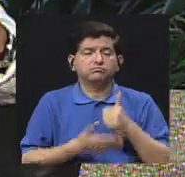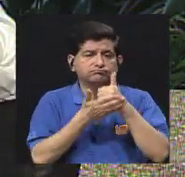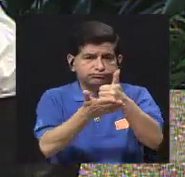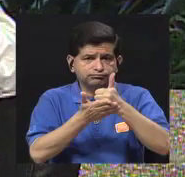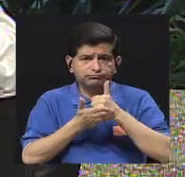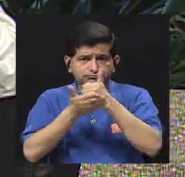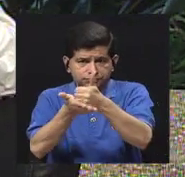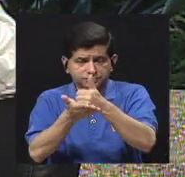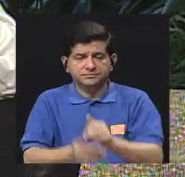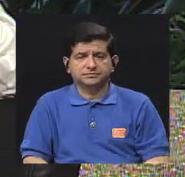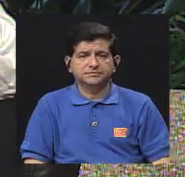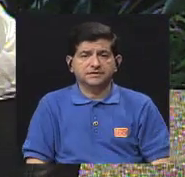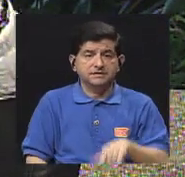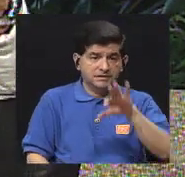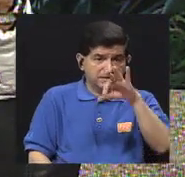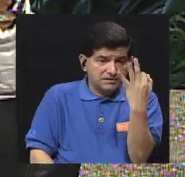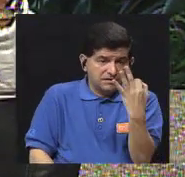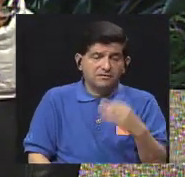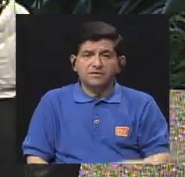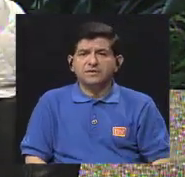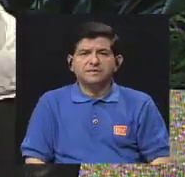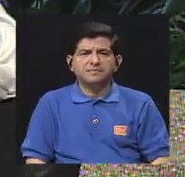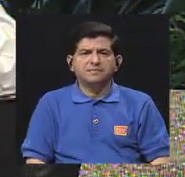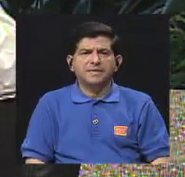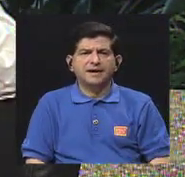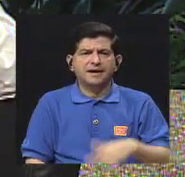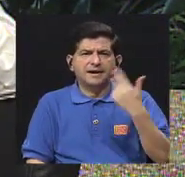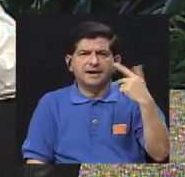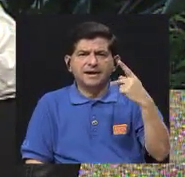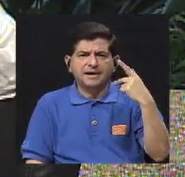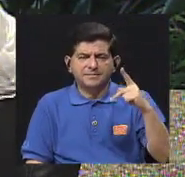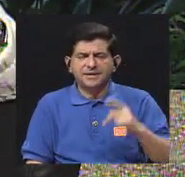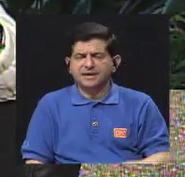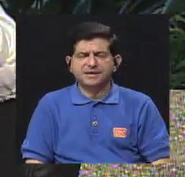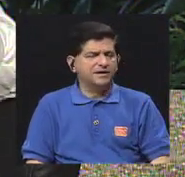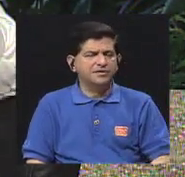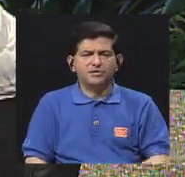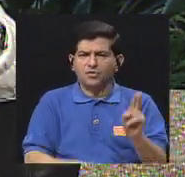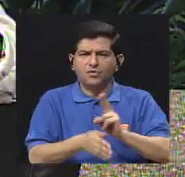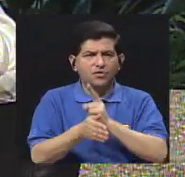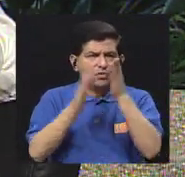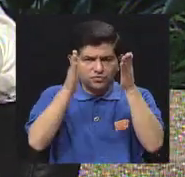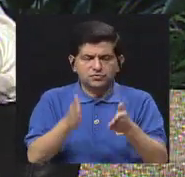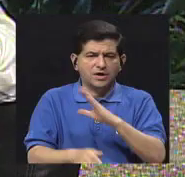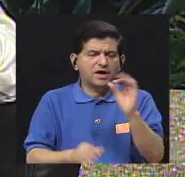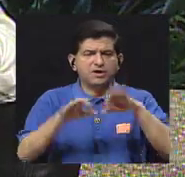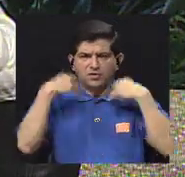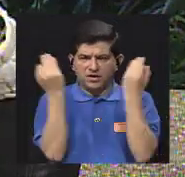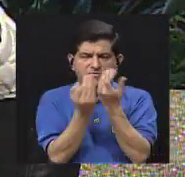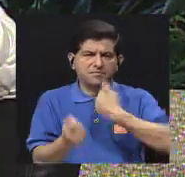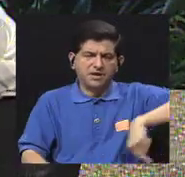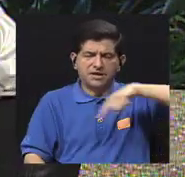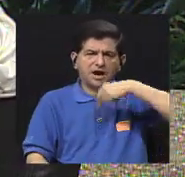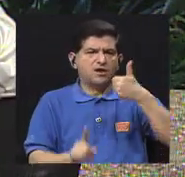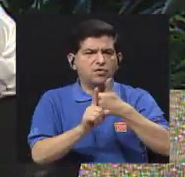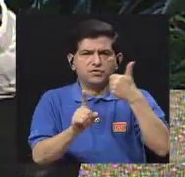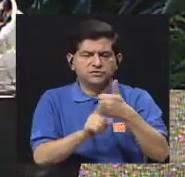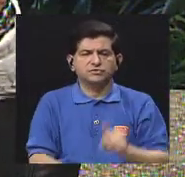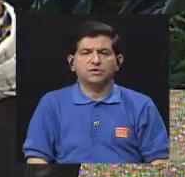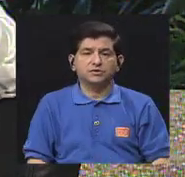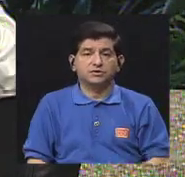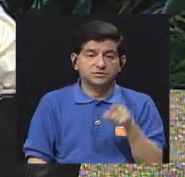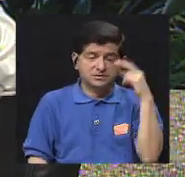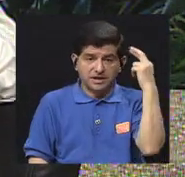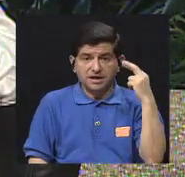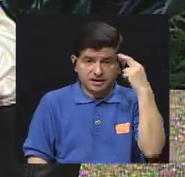colaborativo para que no se se riesgue tanto al usuario a la familia como a nosotros mismos y para